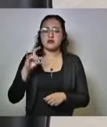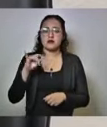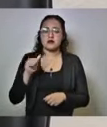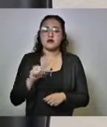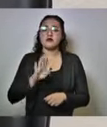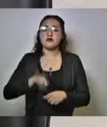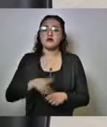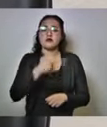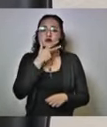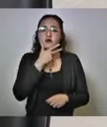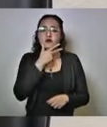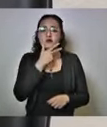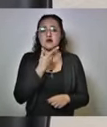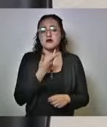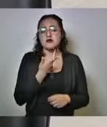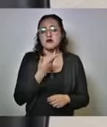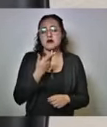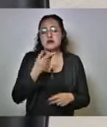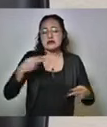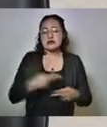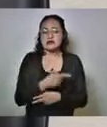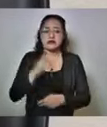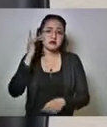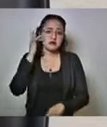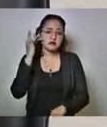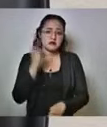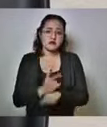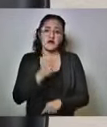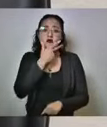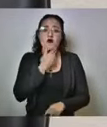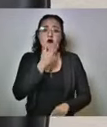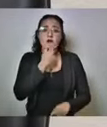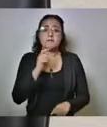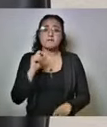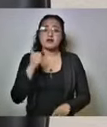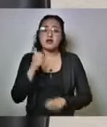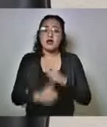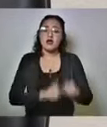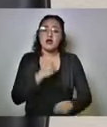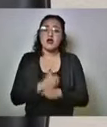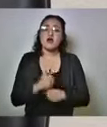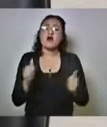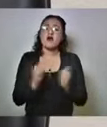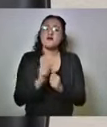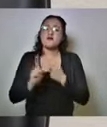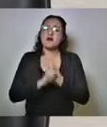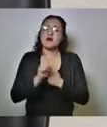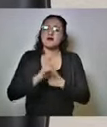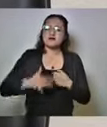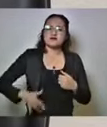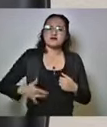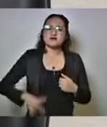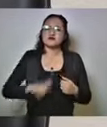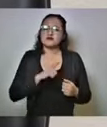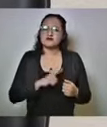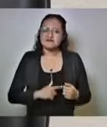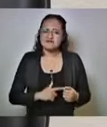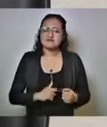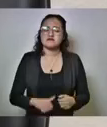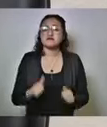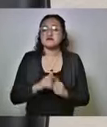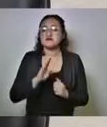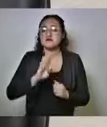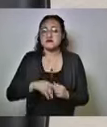persona residente de San Martín Texmelucan, masculino de 26 años, con insuficiencia renal, que prácticamente